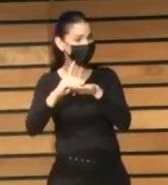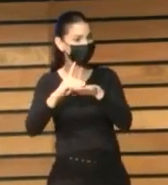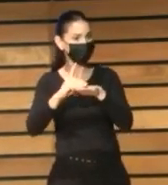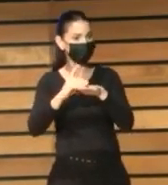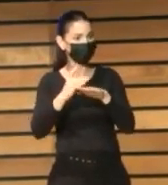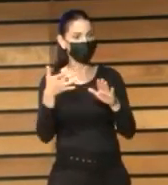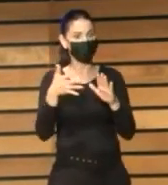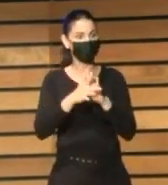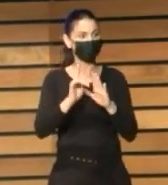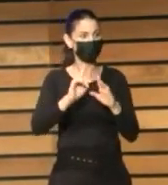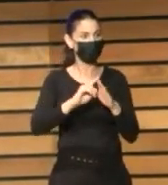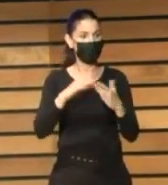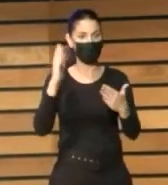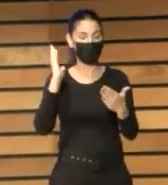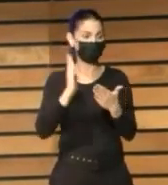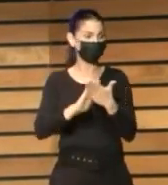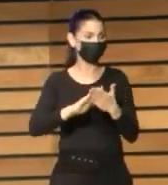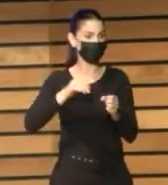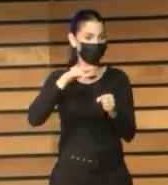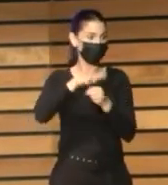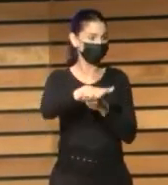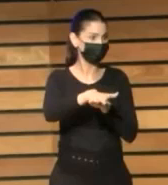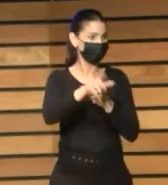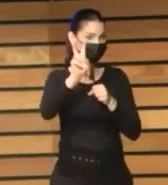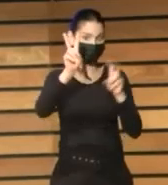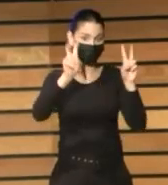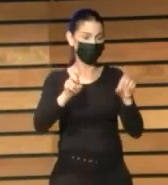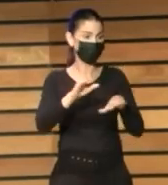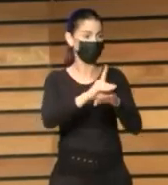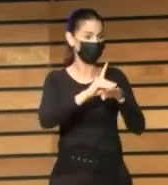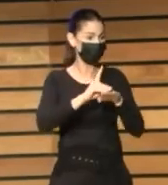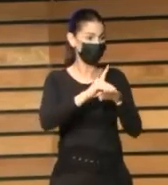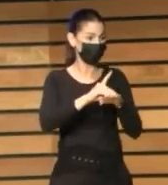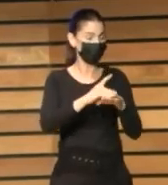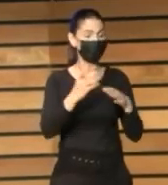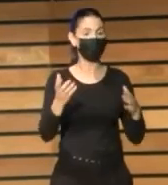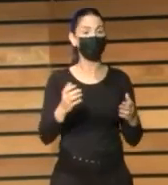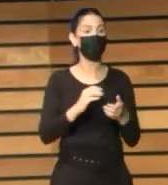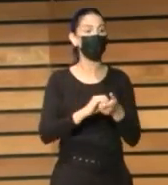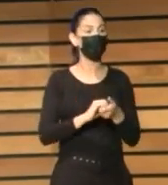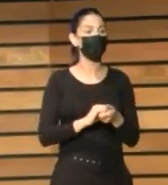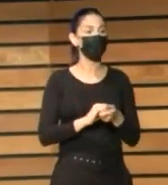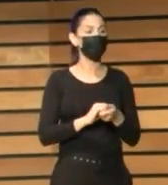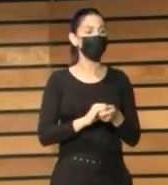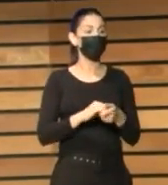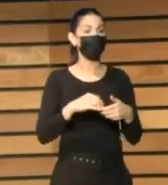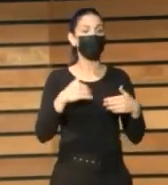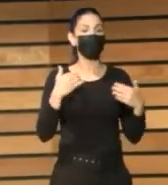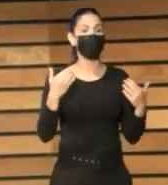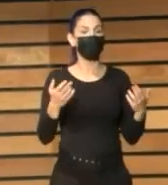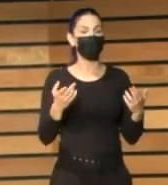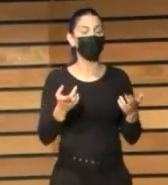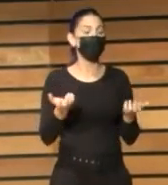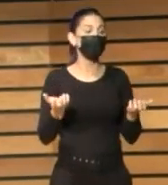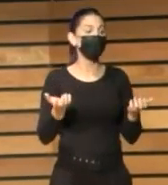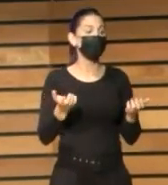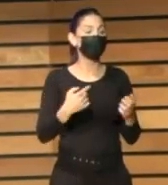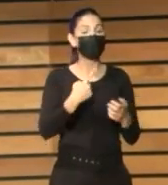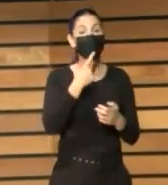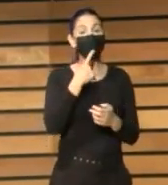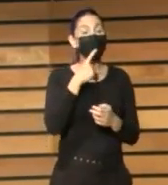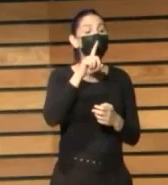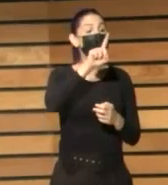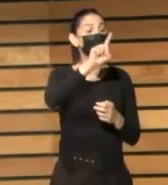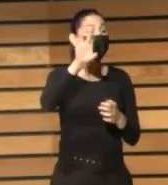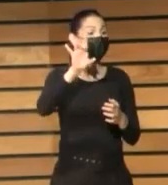El índice PESI de la Unión Europea, que recoge el Plan Nacional de Competencias Digitales, pues, identifica unos 15 millones